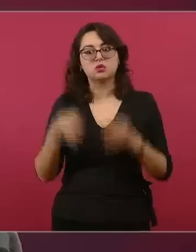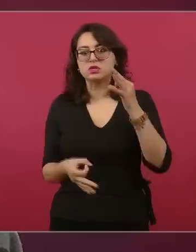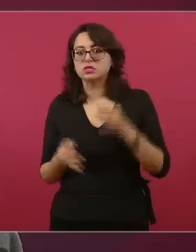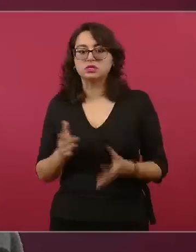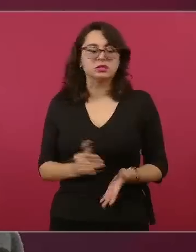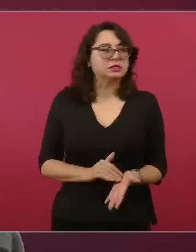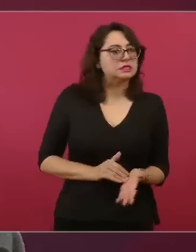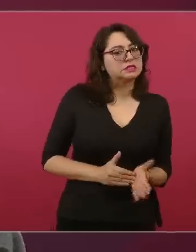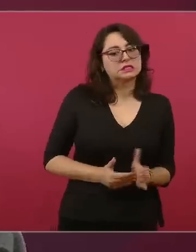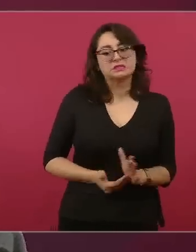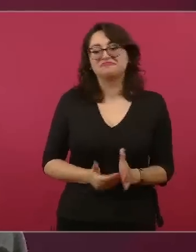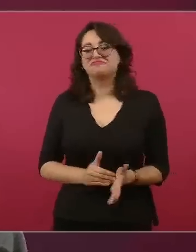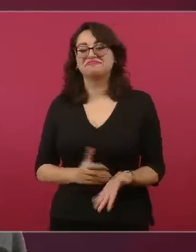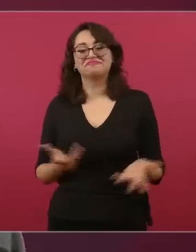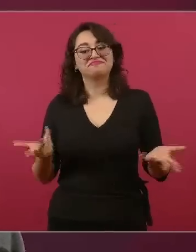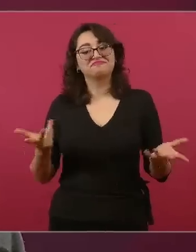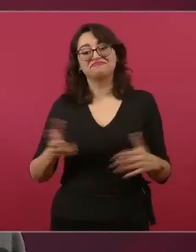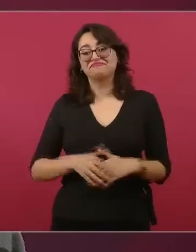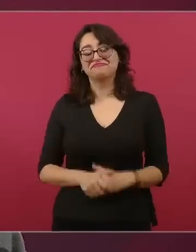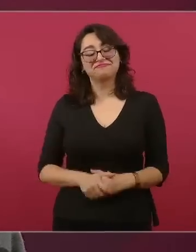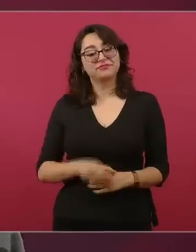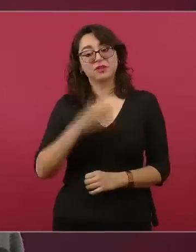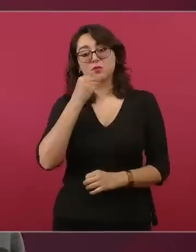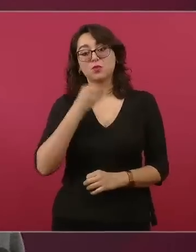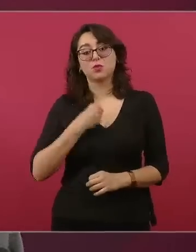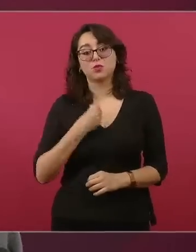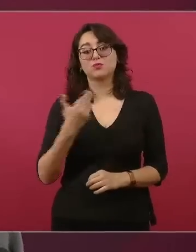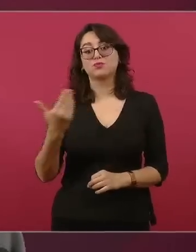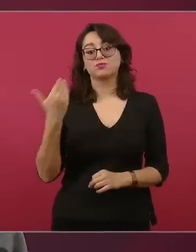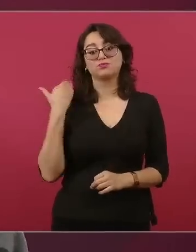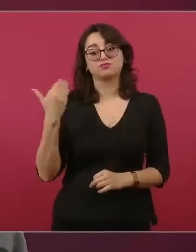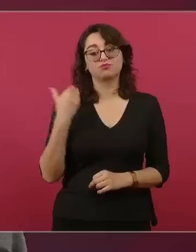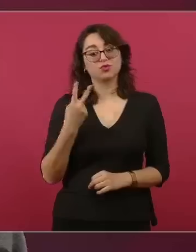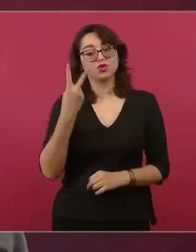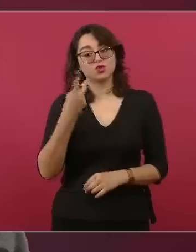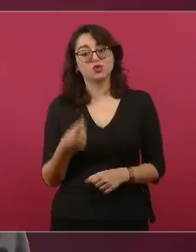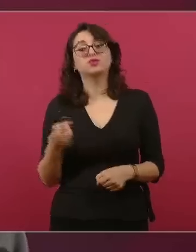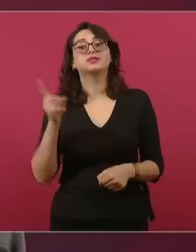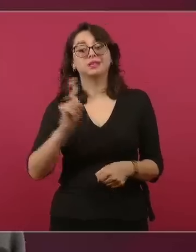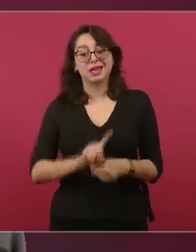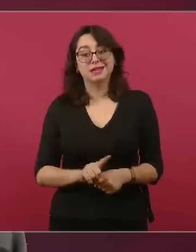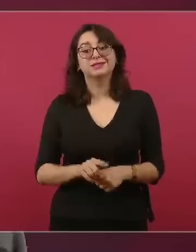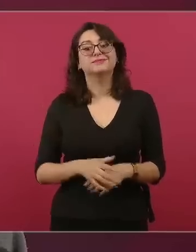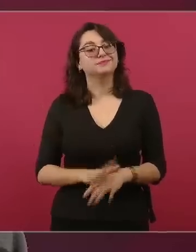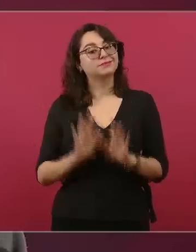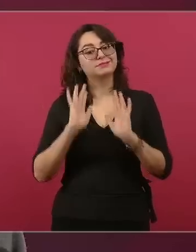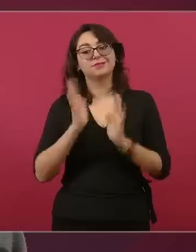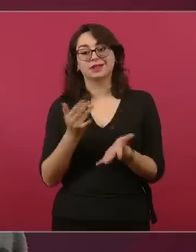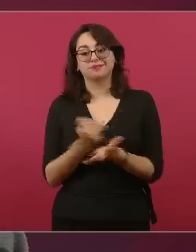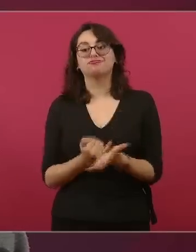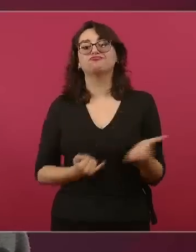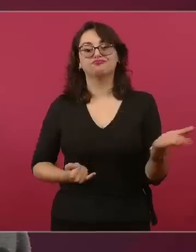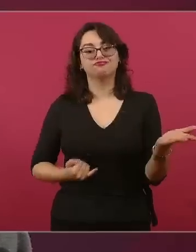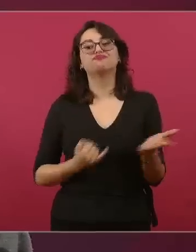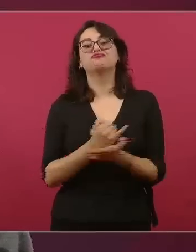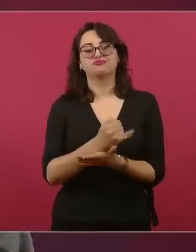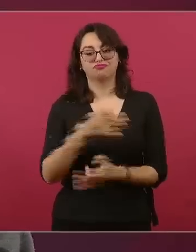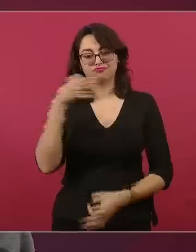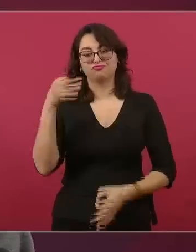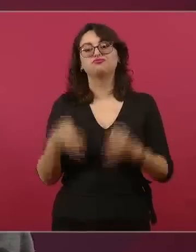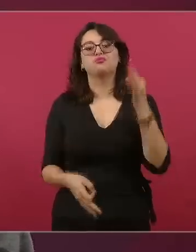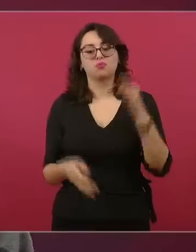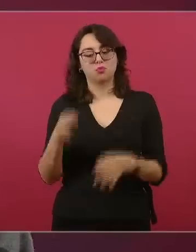definió que es procedente lo que se está haciendo por parte del gobierno